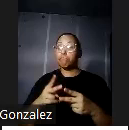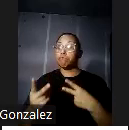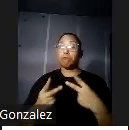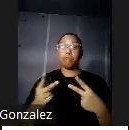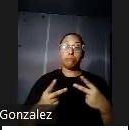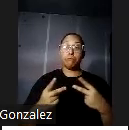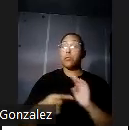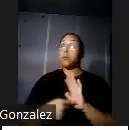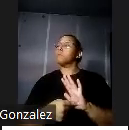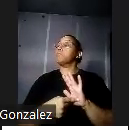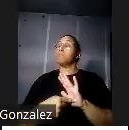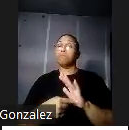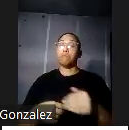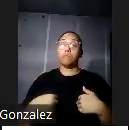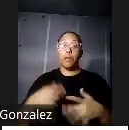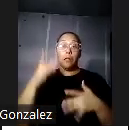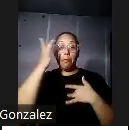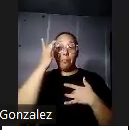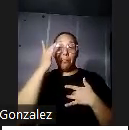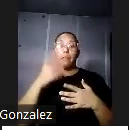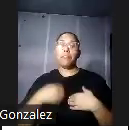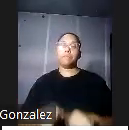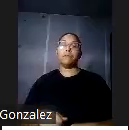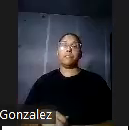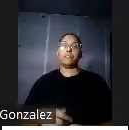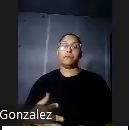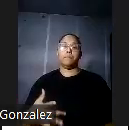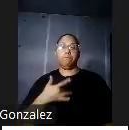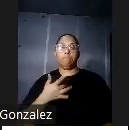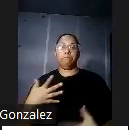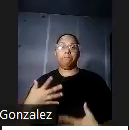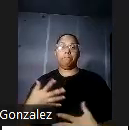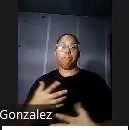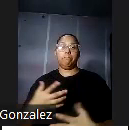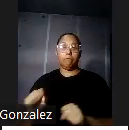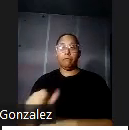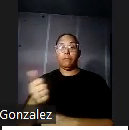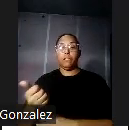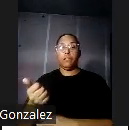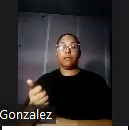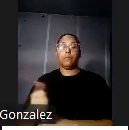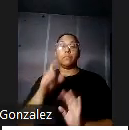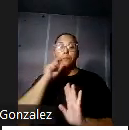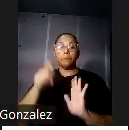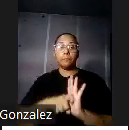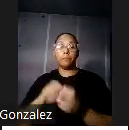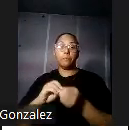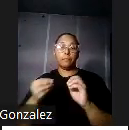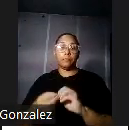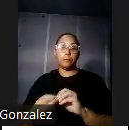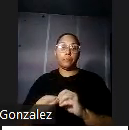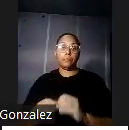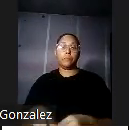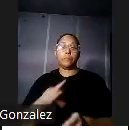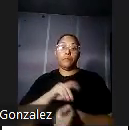presentaron para ser curados 1200 enfermos en la próxima fotografía que es también de ese número el doctor